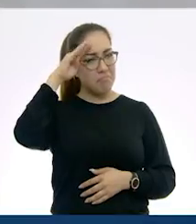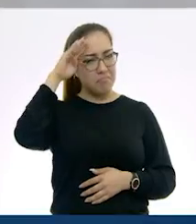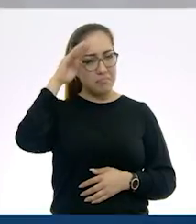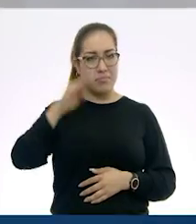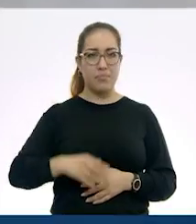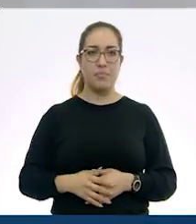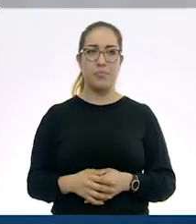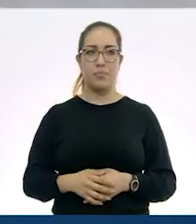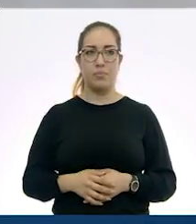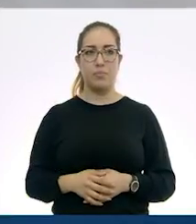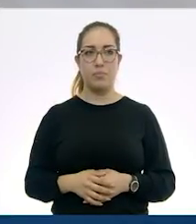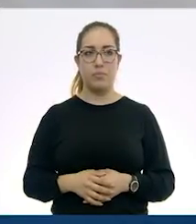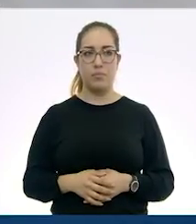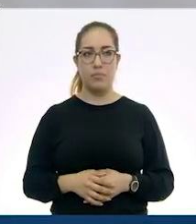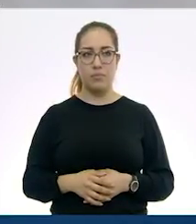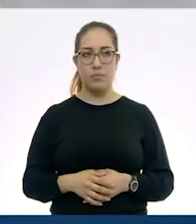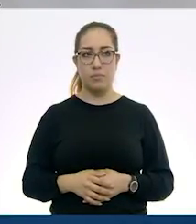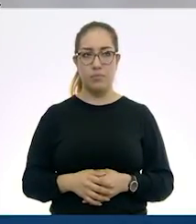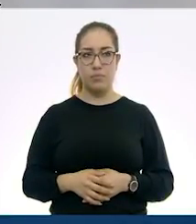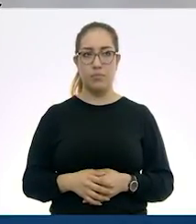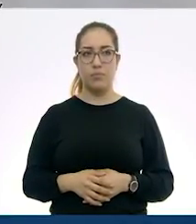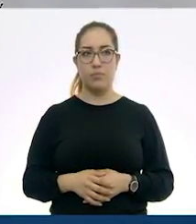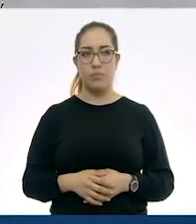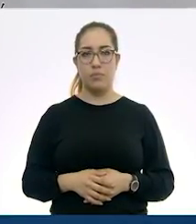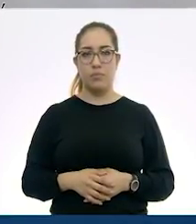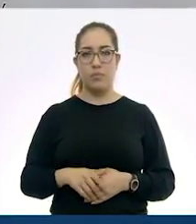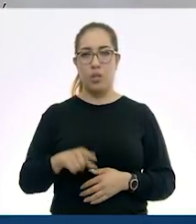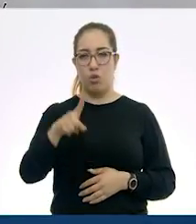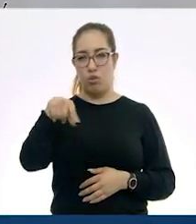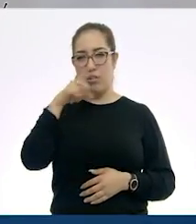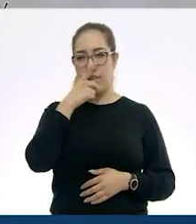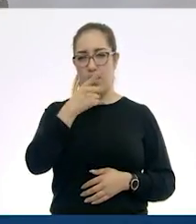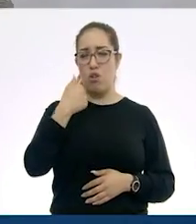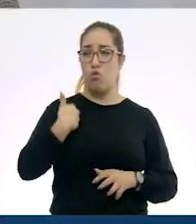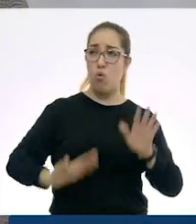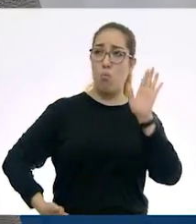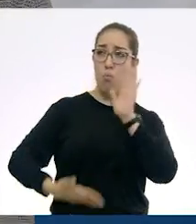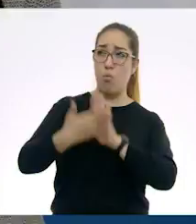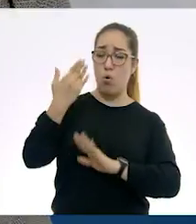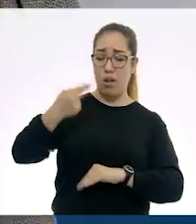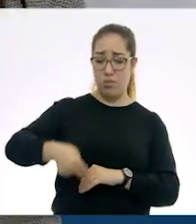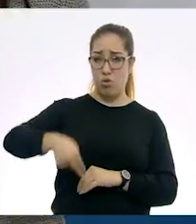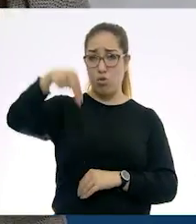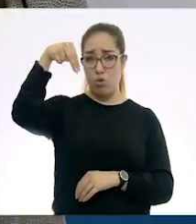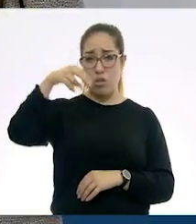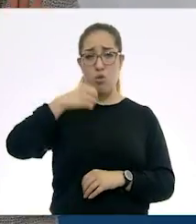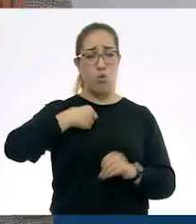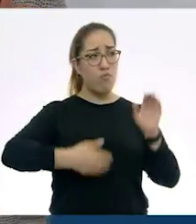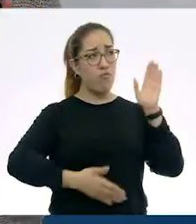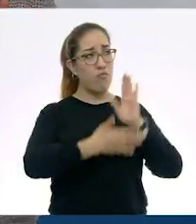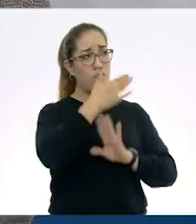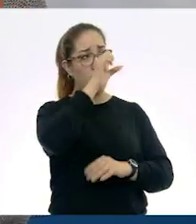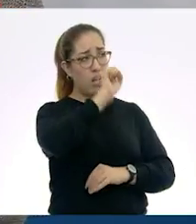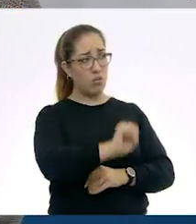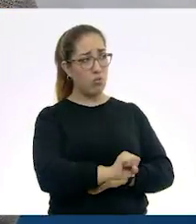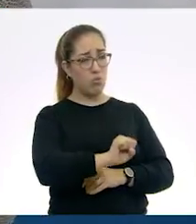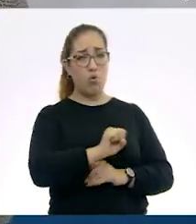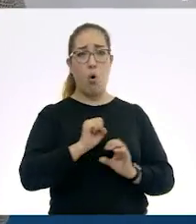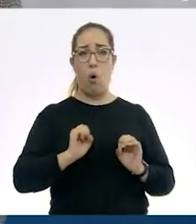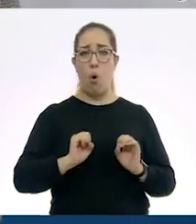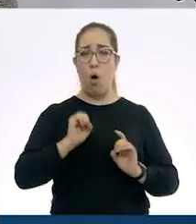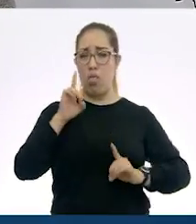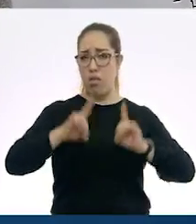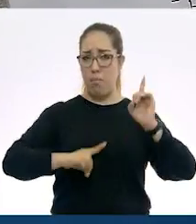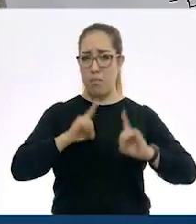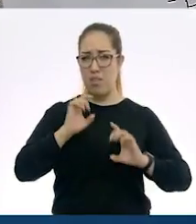cuando están diciendo voy a ir para el norte o voy a para el sur, o que agarran un dispositivo móvil y